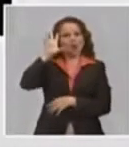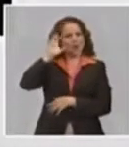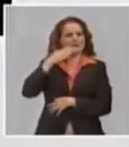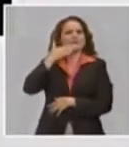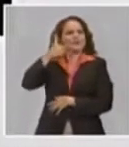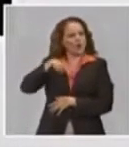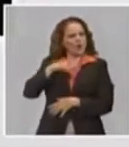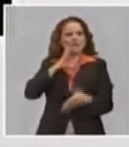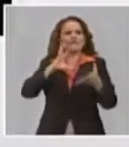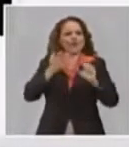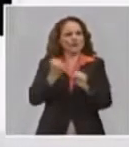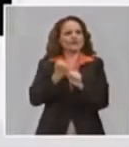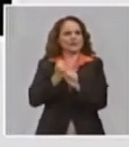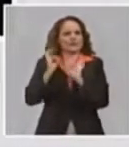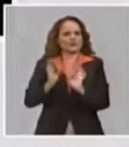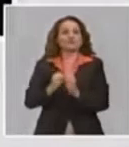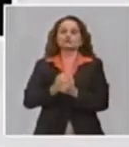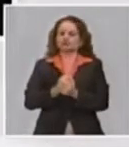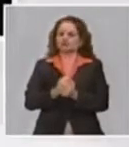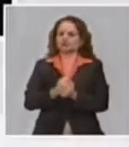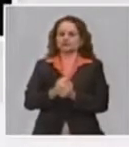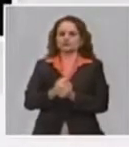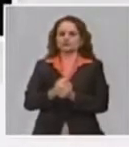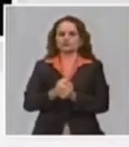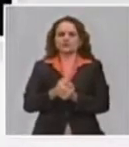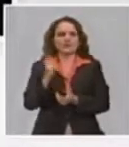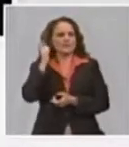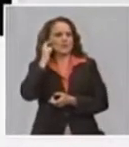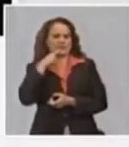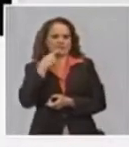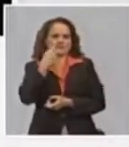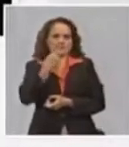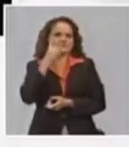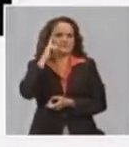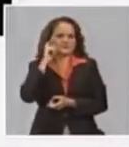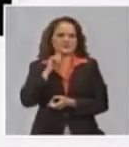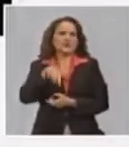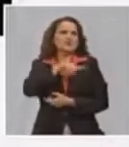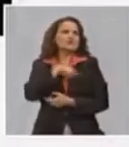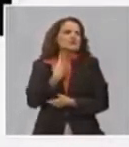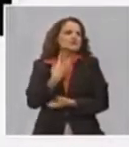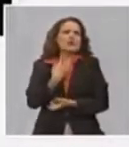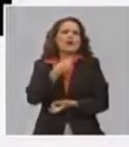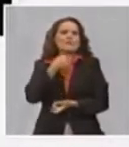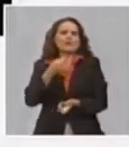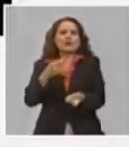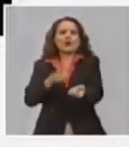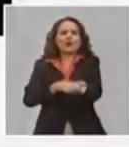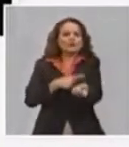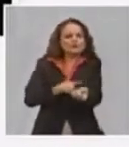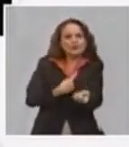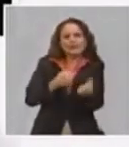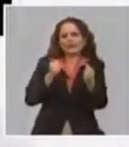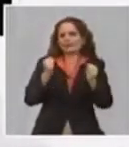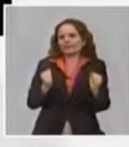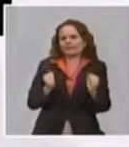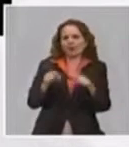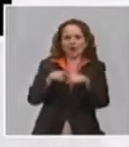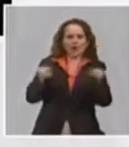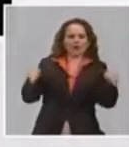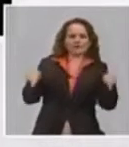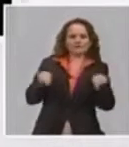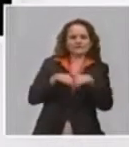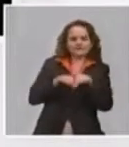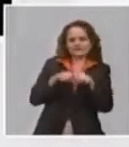nosotros tenemos que romper con esa tradición de horas de trabajo en la oficina por